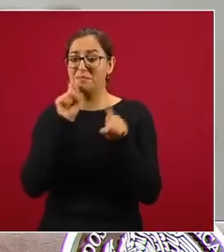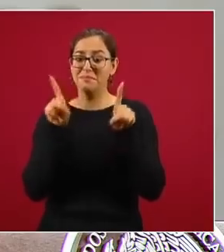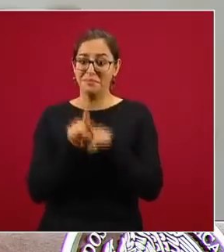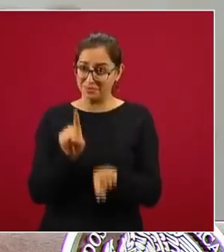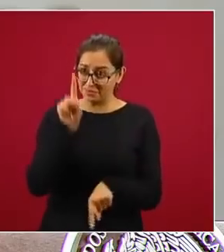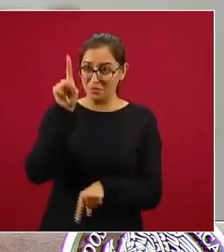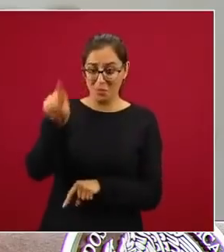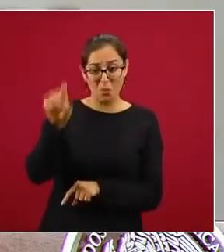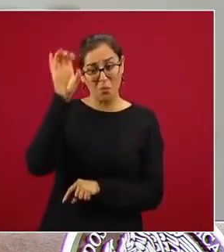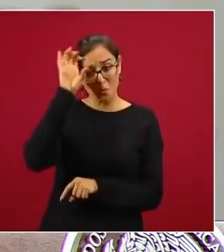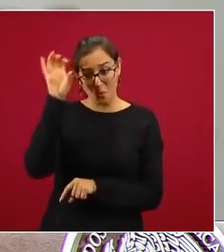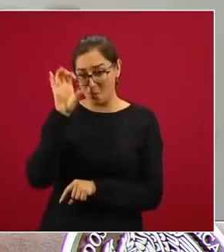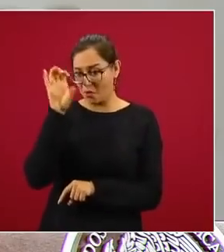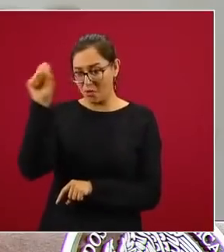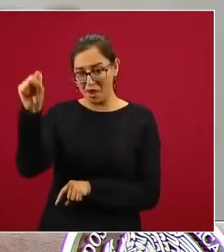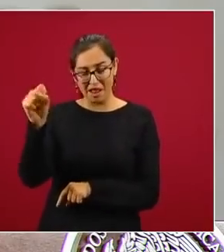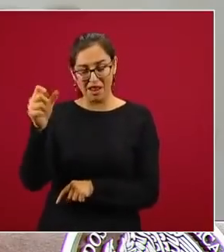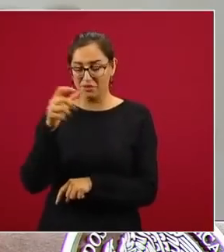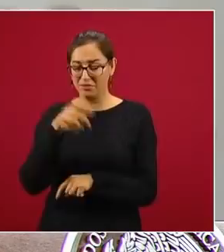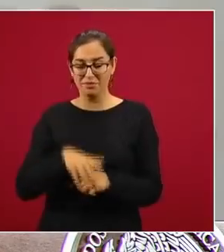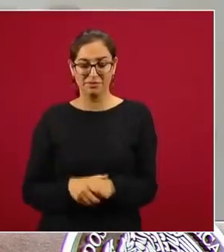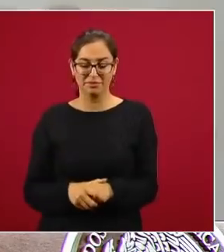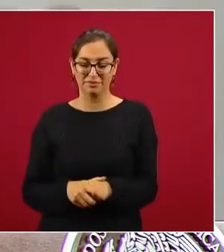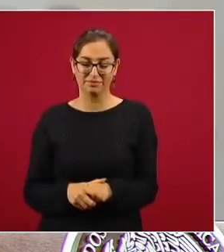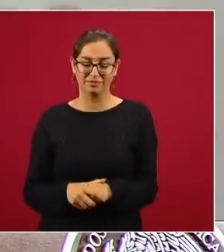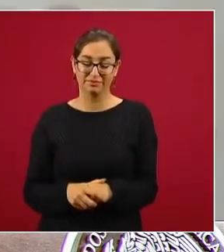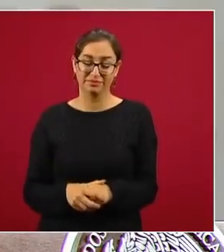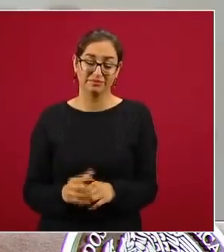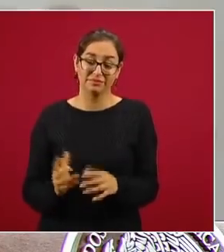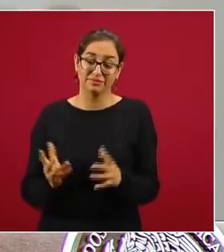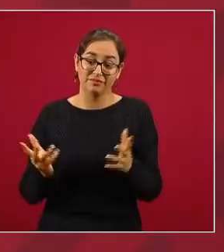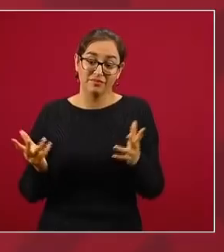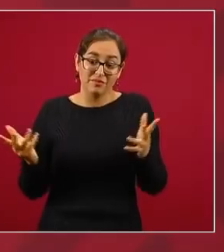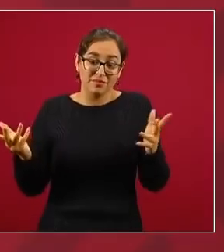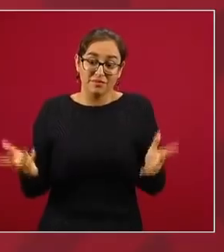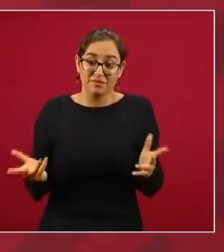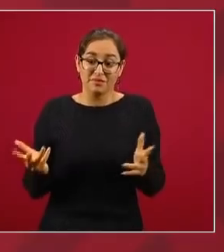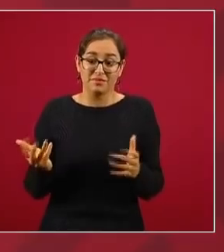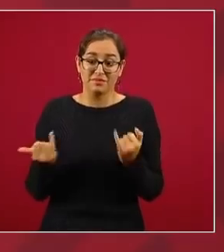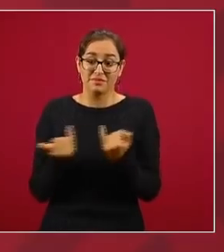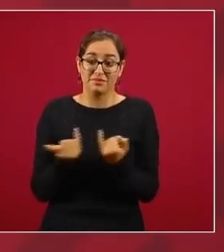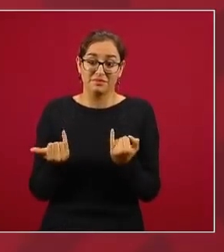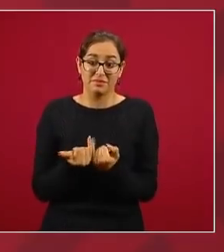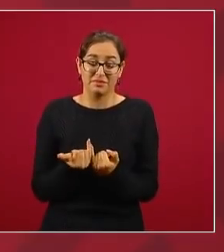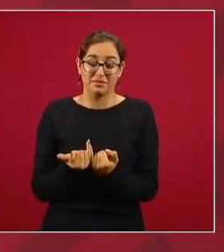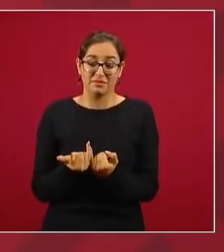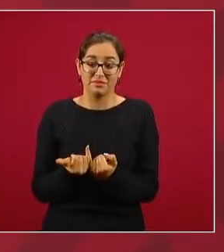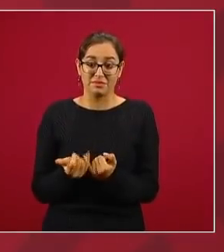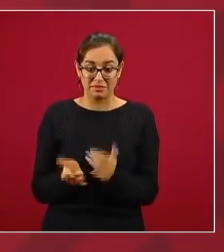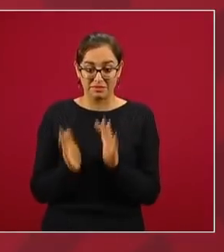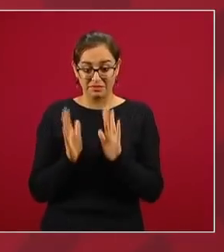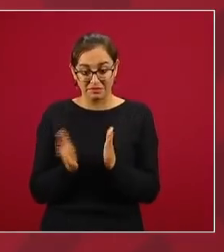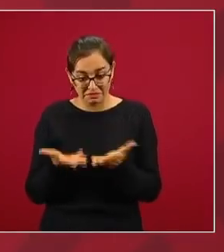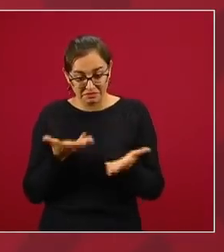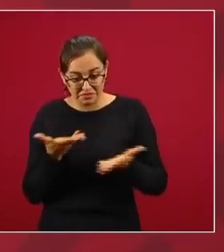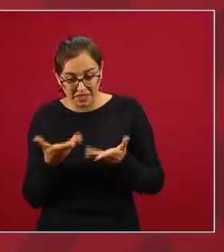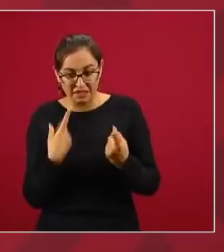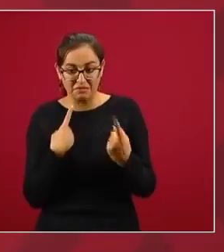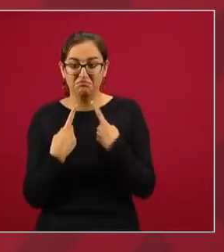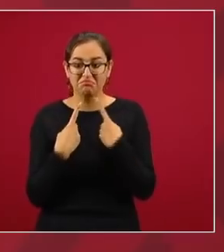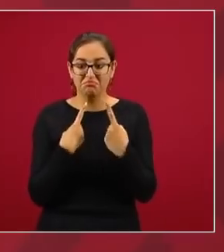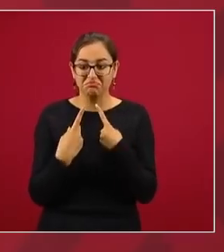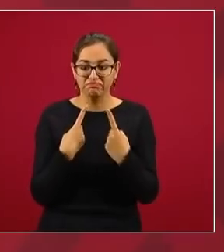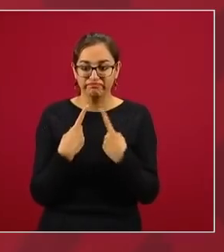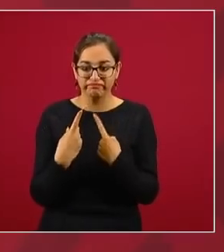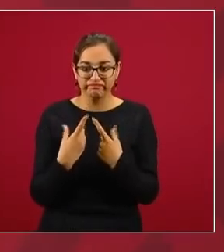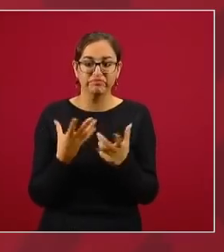lo que nos está pasando que ya afortunadamente por diálogo se